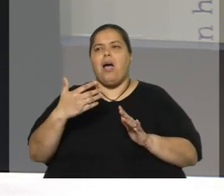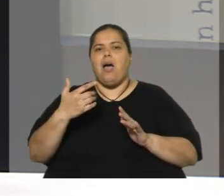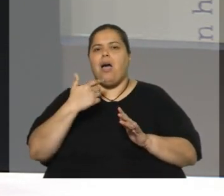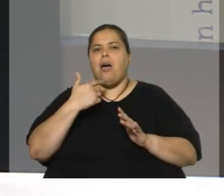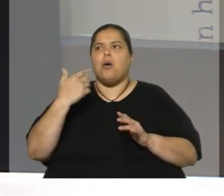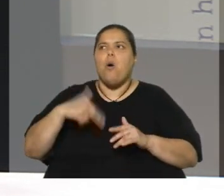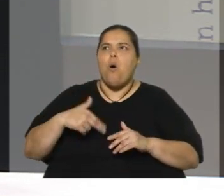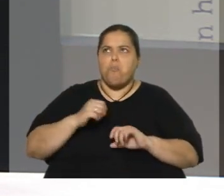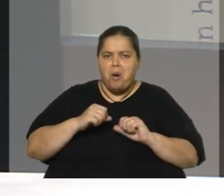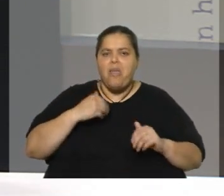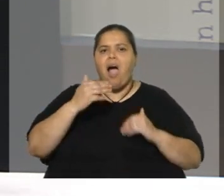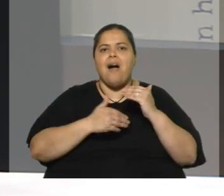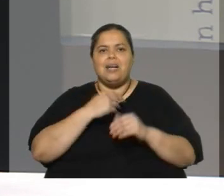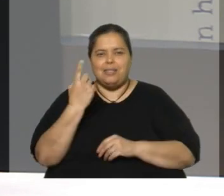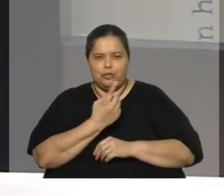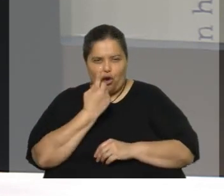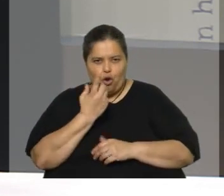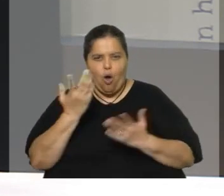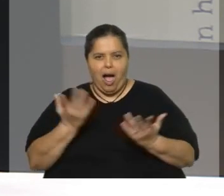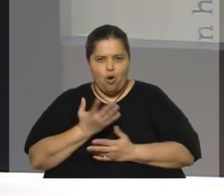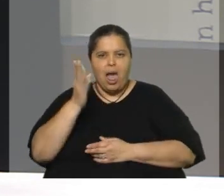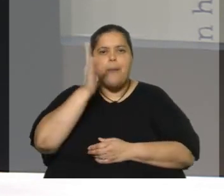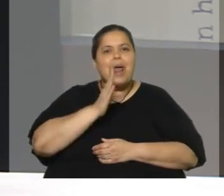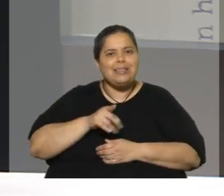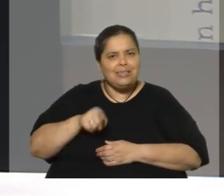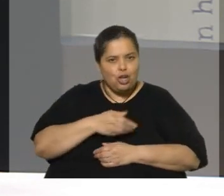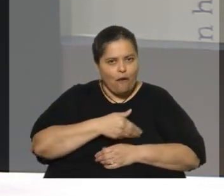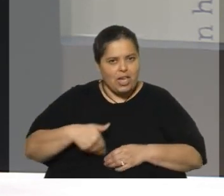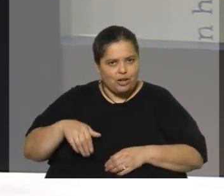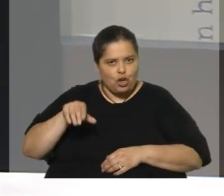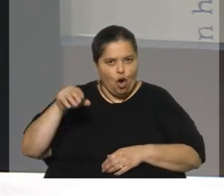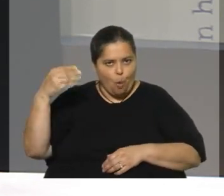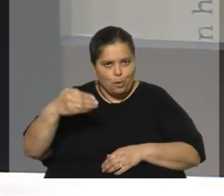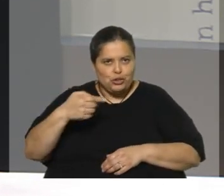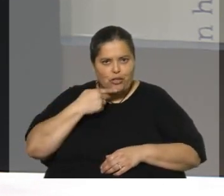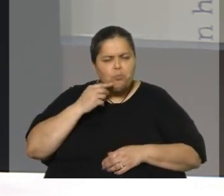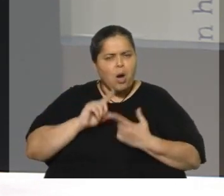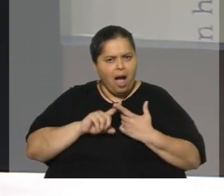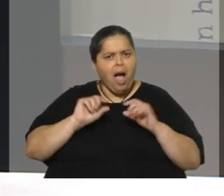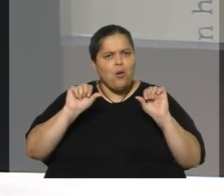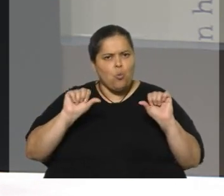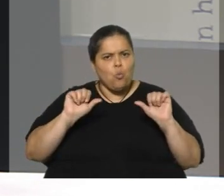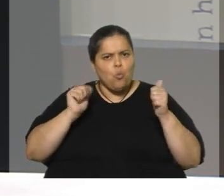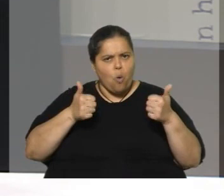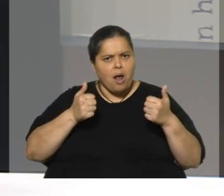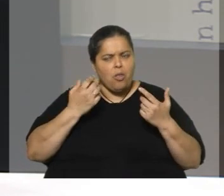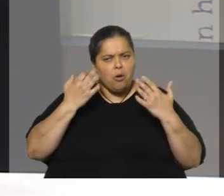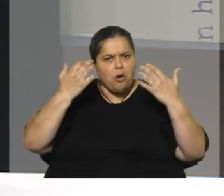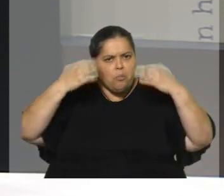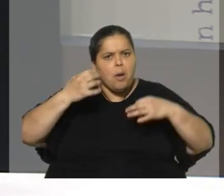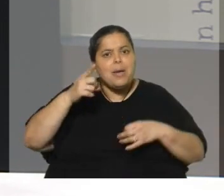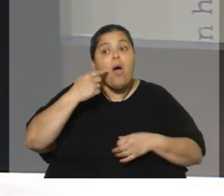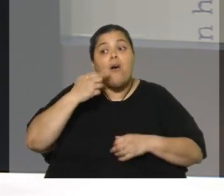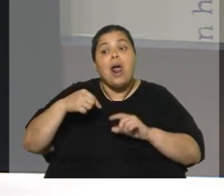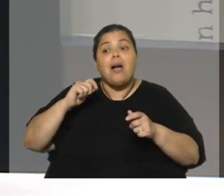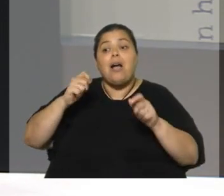avanzar solo. Brasil, hasta este gobierno actual de Brasil, estaba de acuerdo con esto, quería avanzar y dejó Uruguay a ir. Hay que ver qué